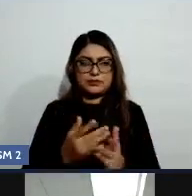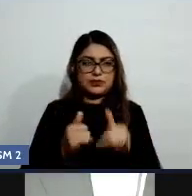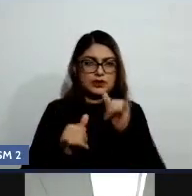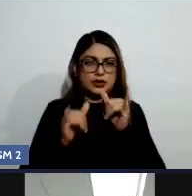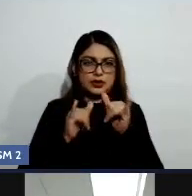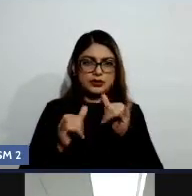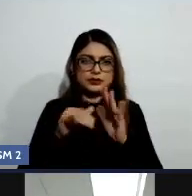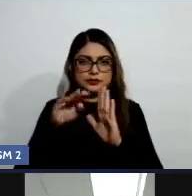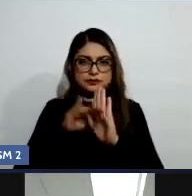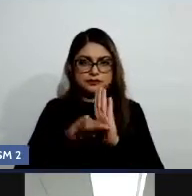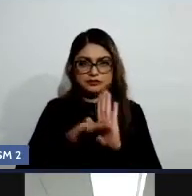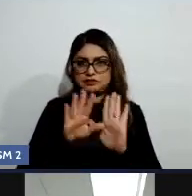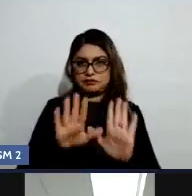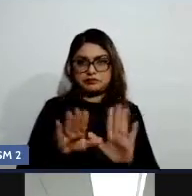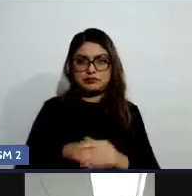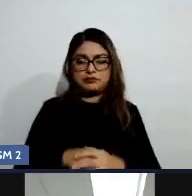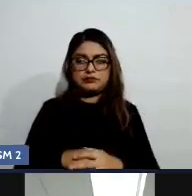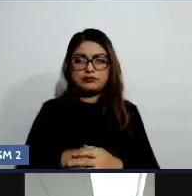por favor?